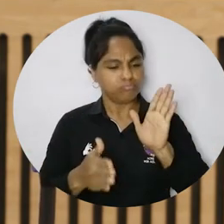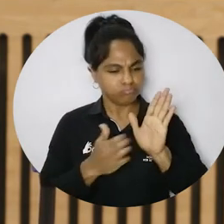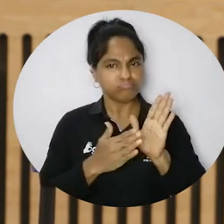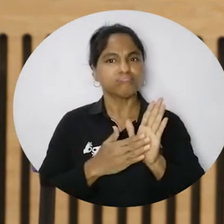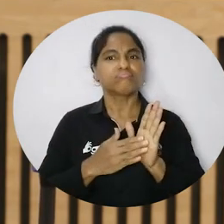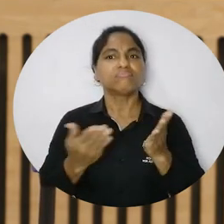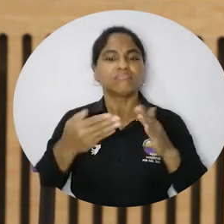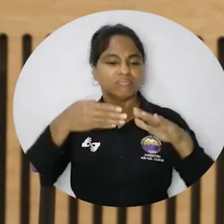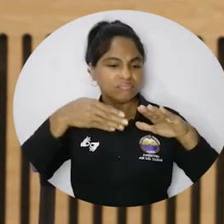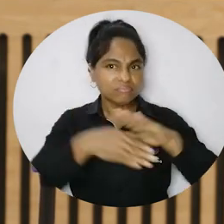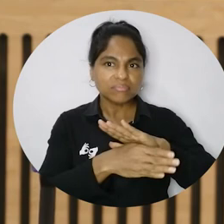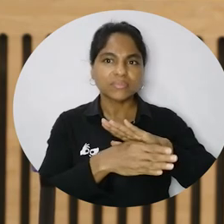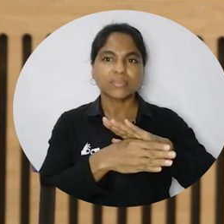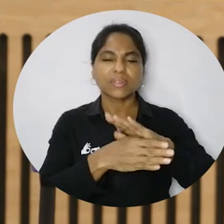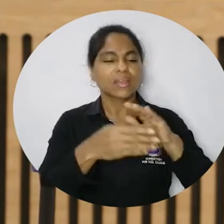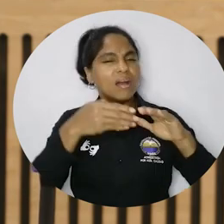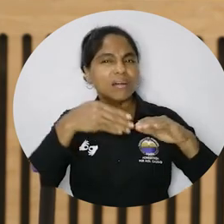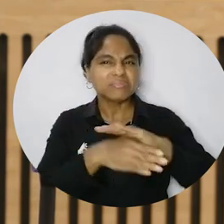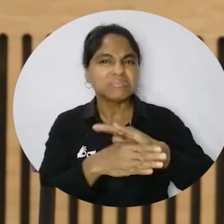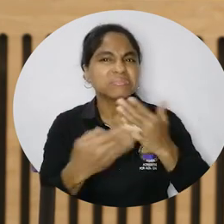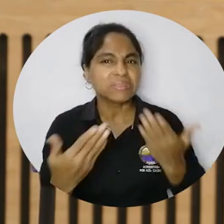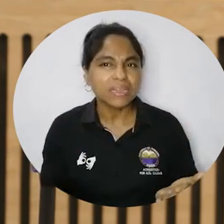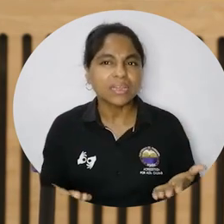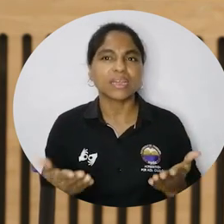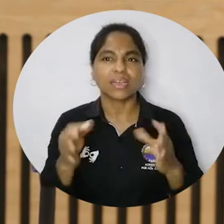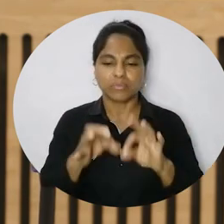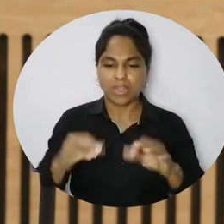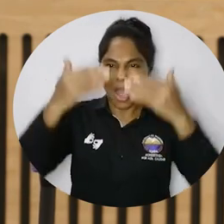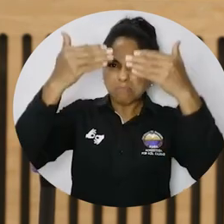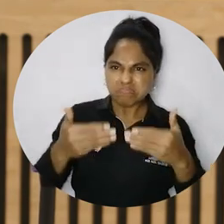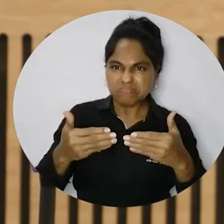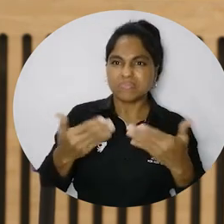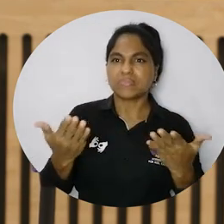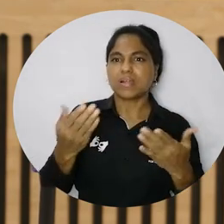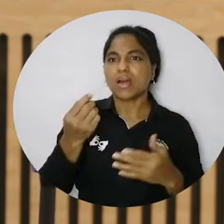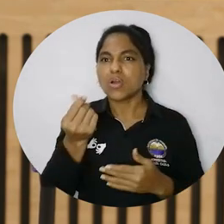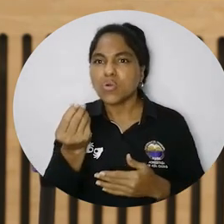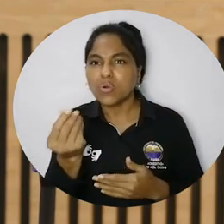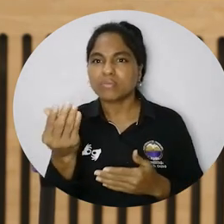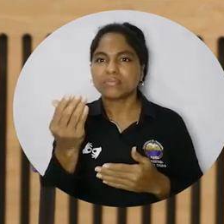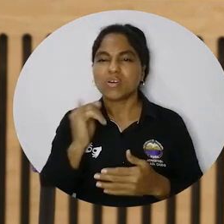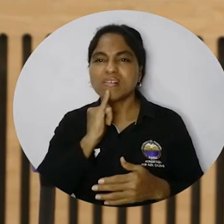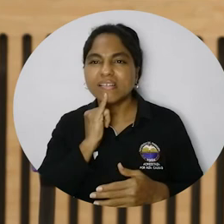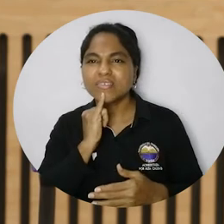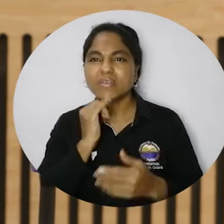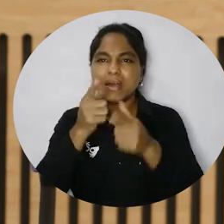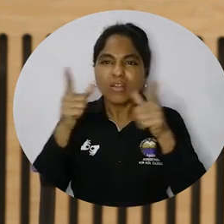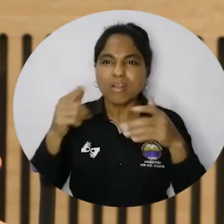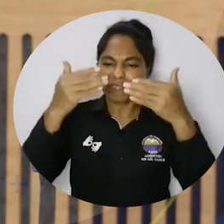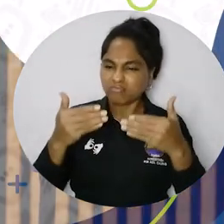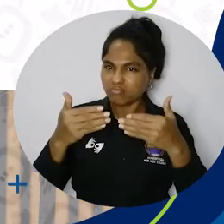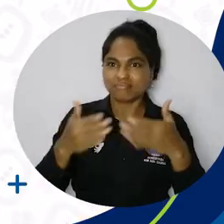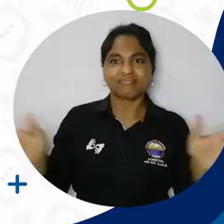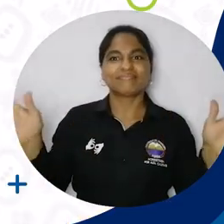el acceso, sino que esa accesibilidad implique también que elimine barreras como los costos, como el idioma, pero también como